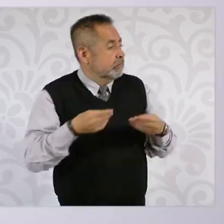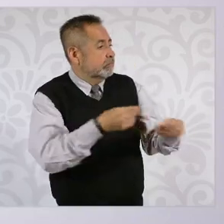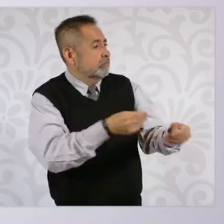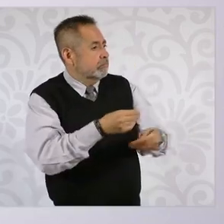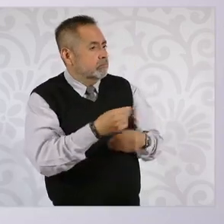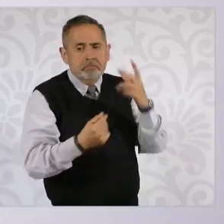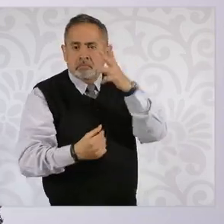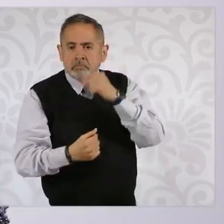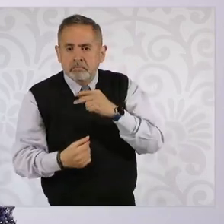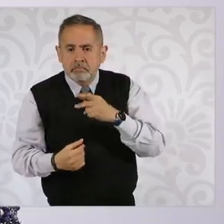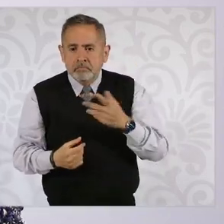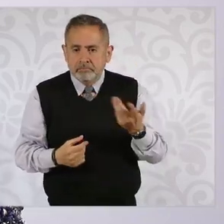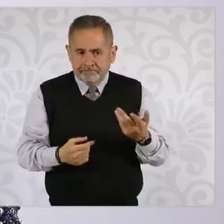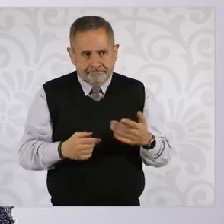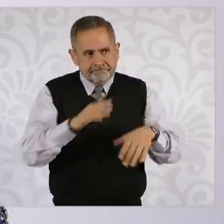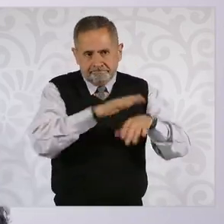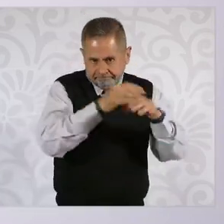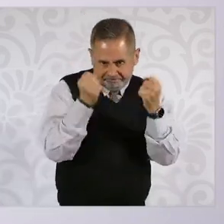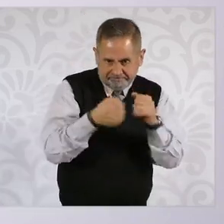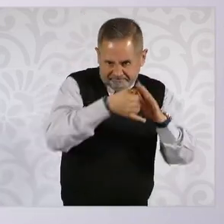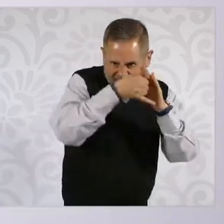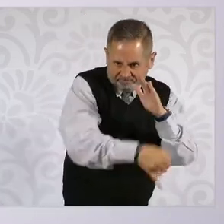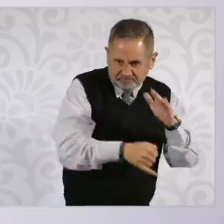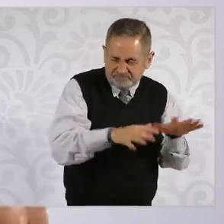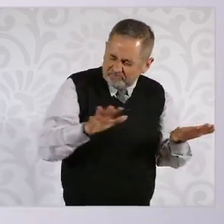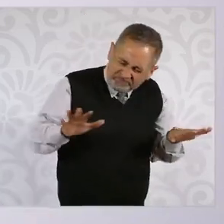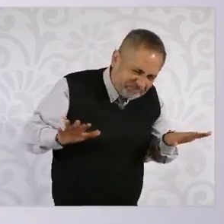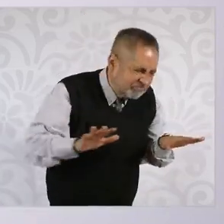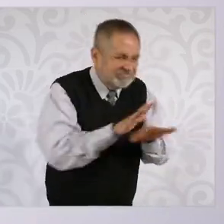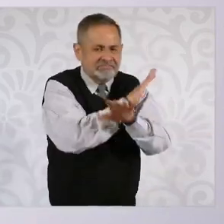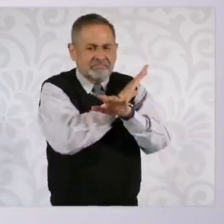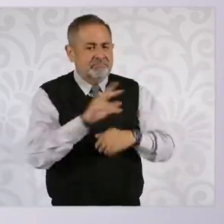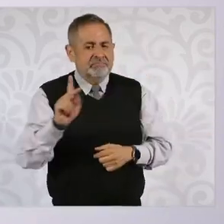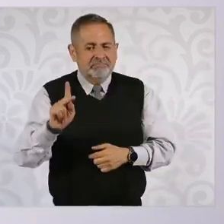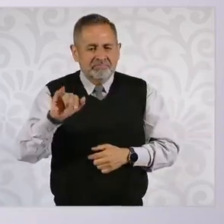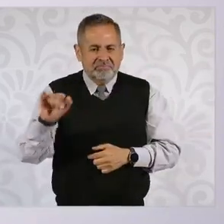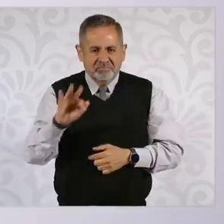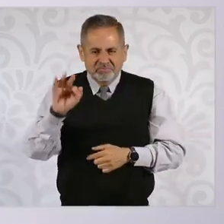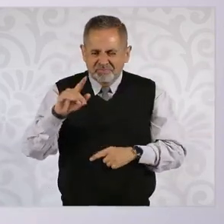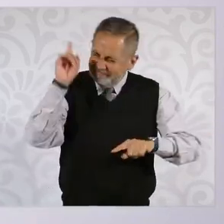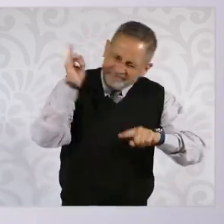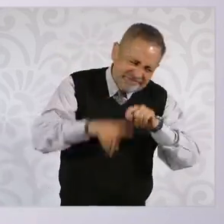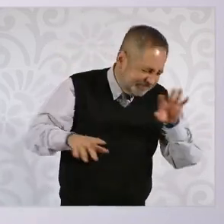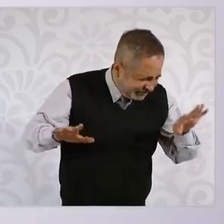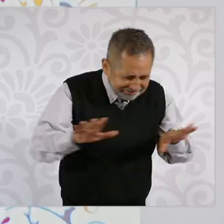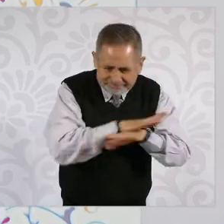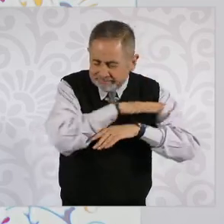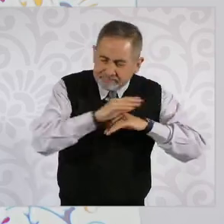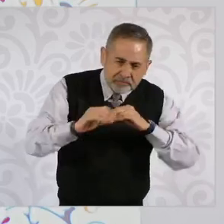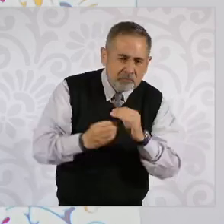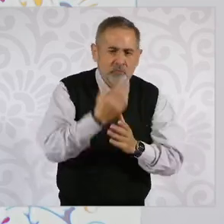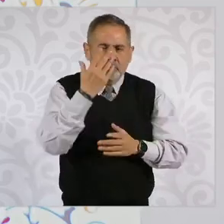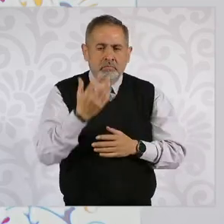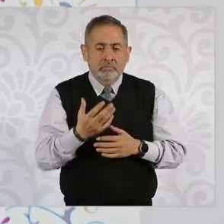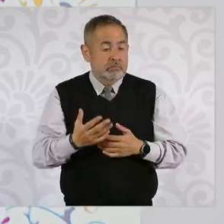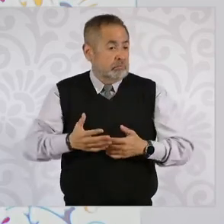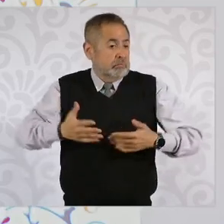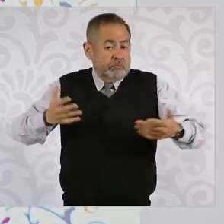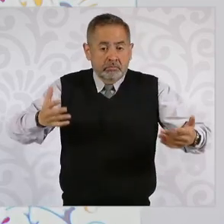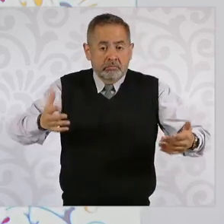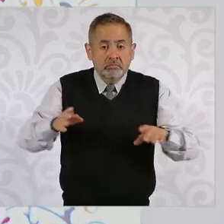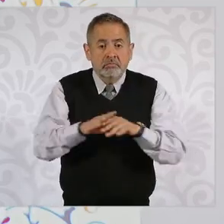transformación profunda. ¿Por qué? Porque cambia por completo el Poder Judicial. ¿En qué cambia?